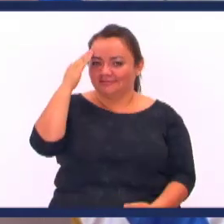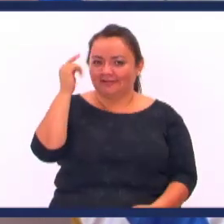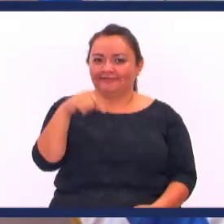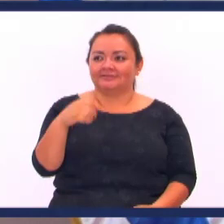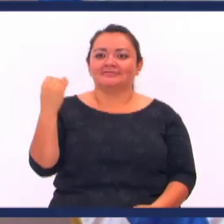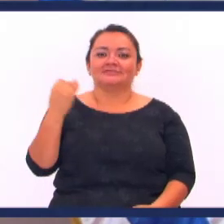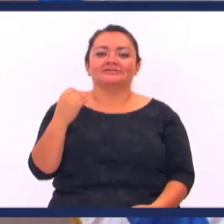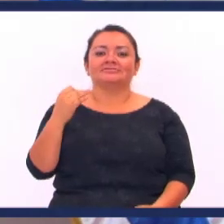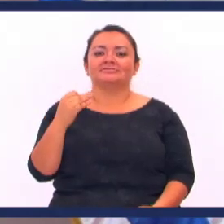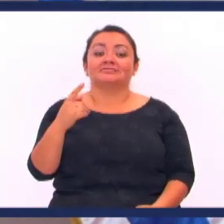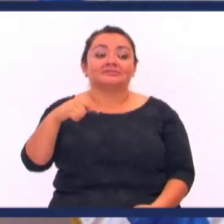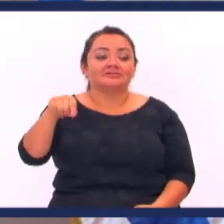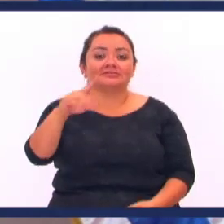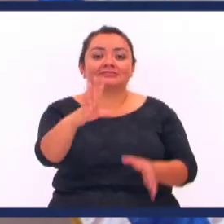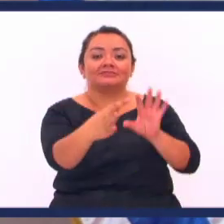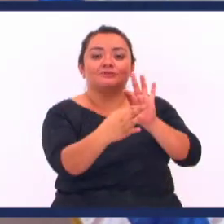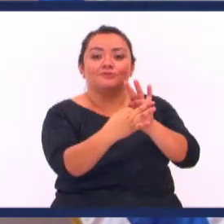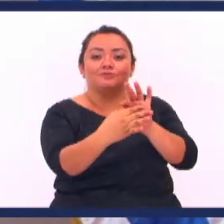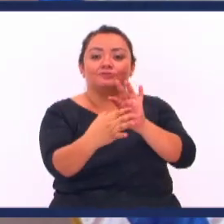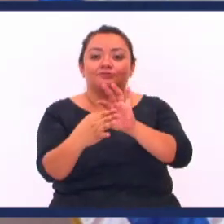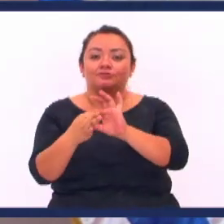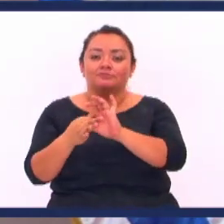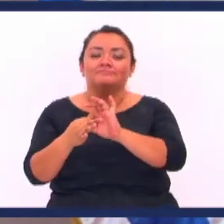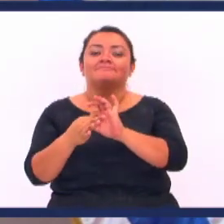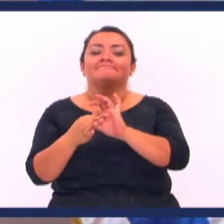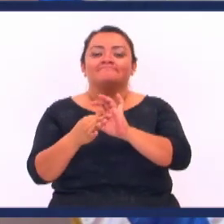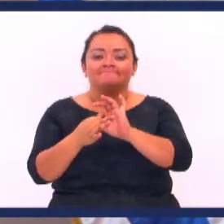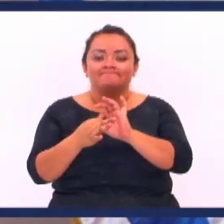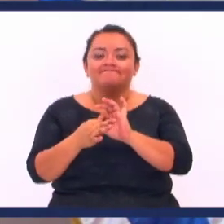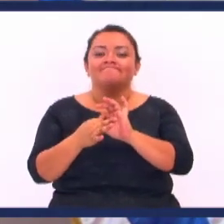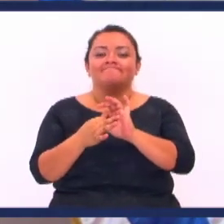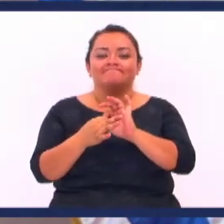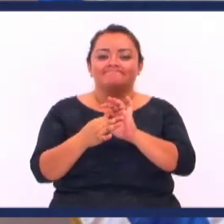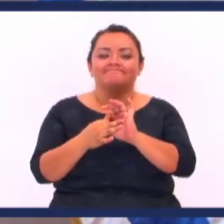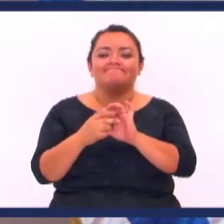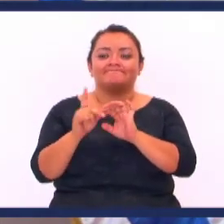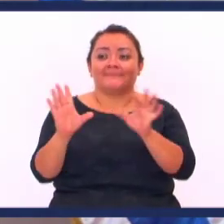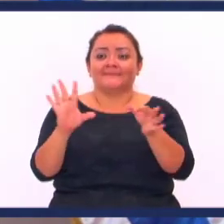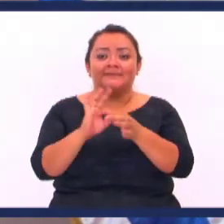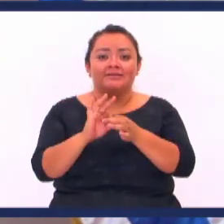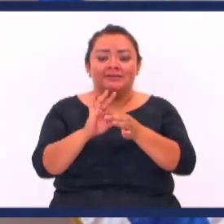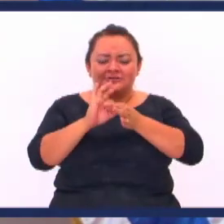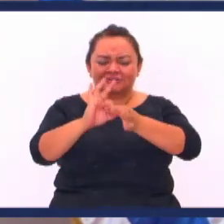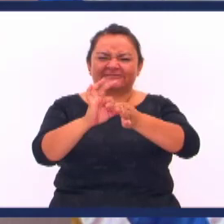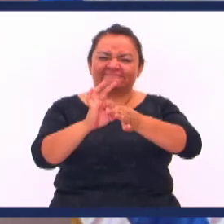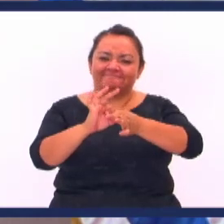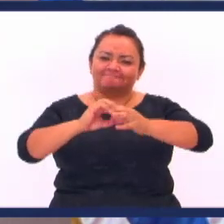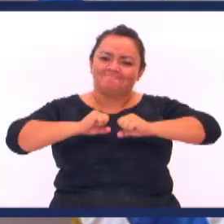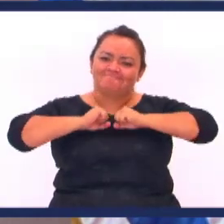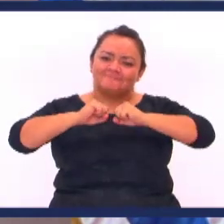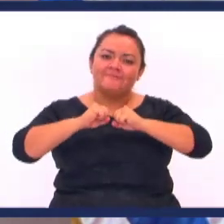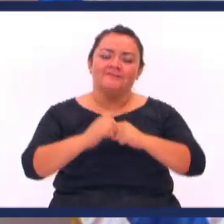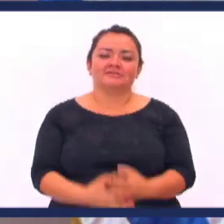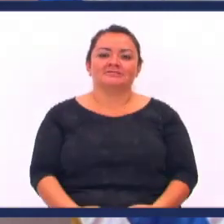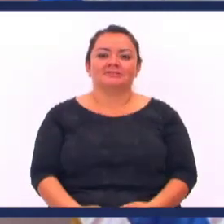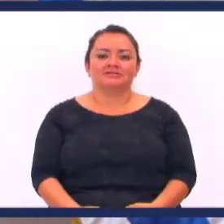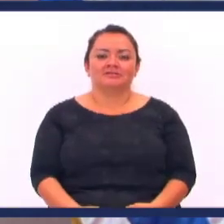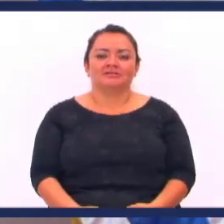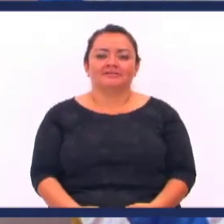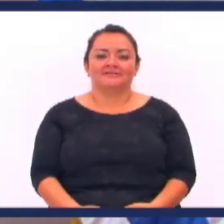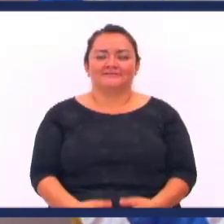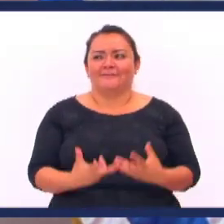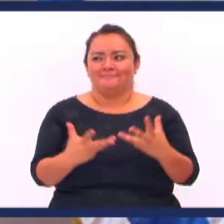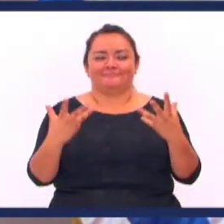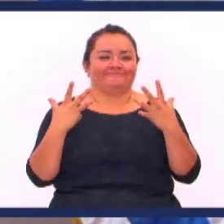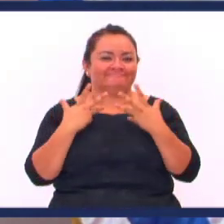Que ha traído Esta necesidad Unión Unión Y la unión Hace Tumulto